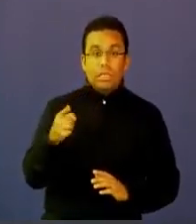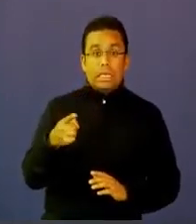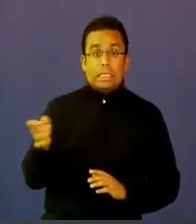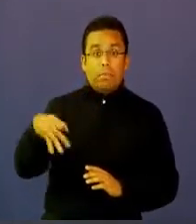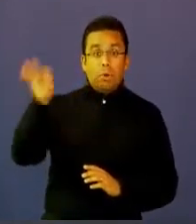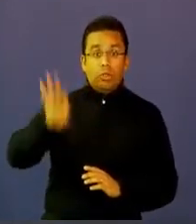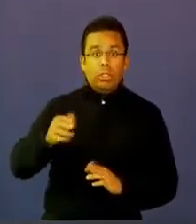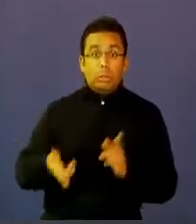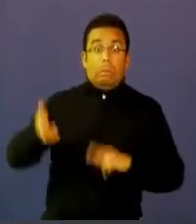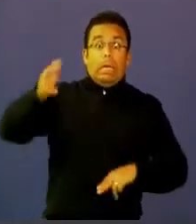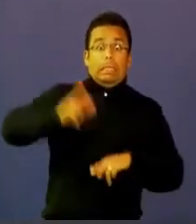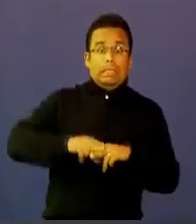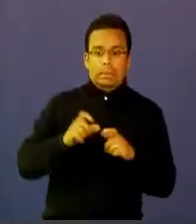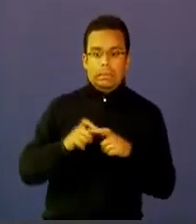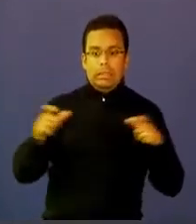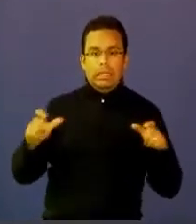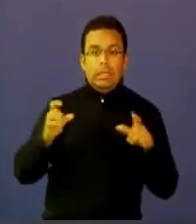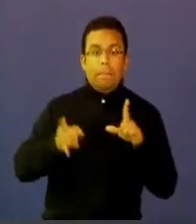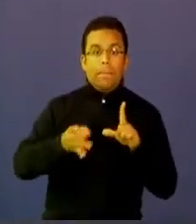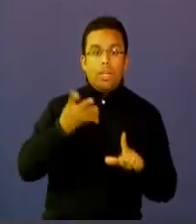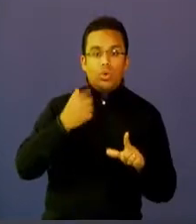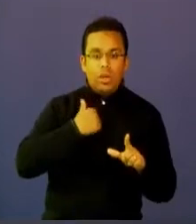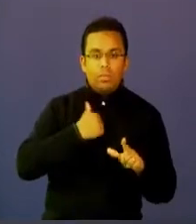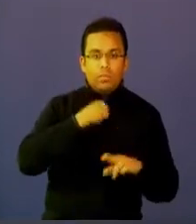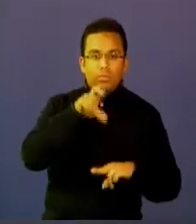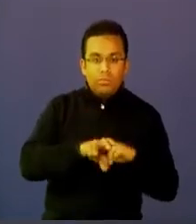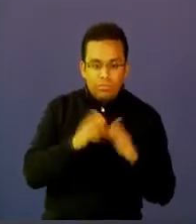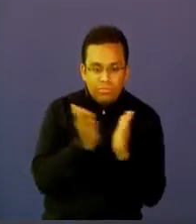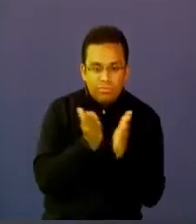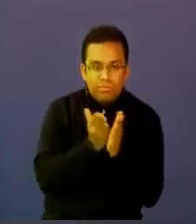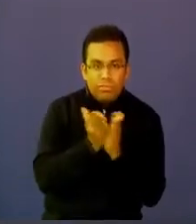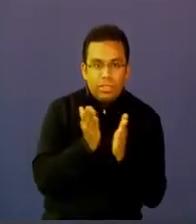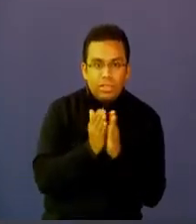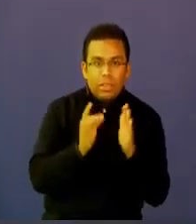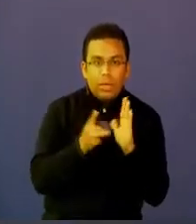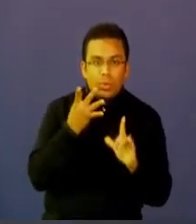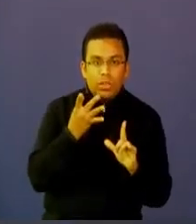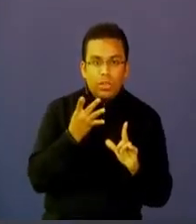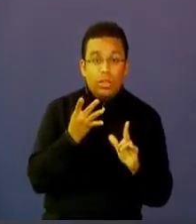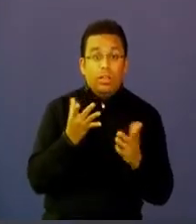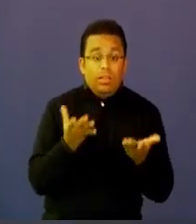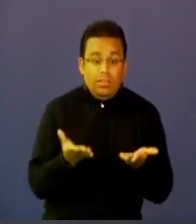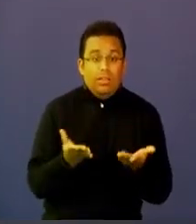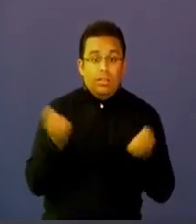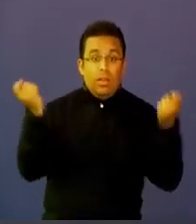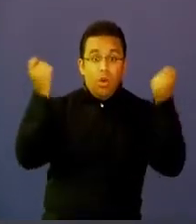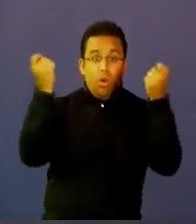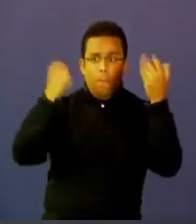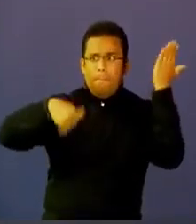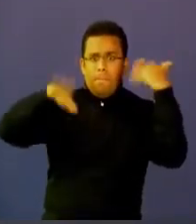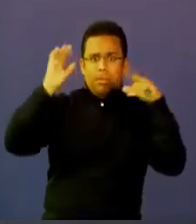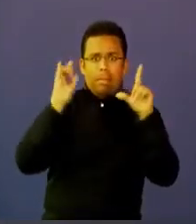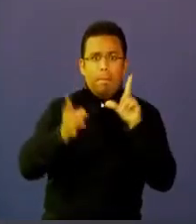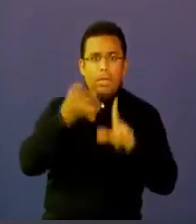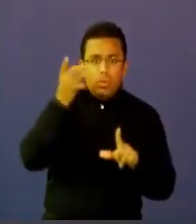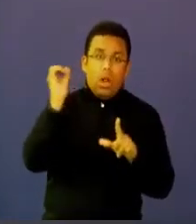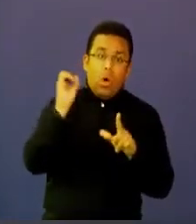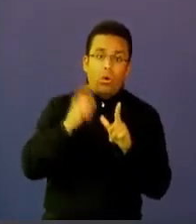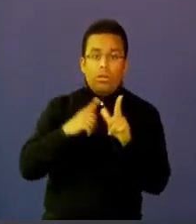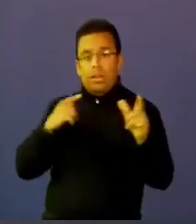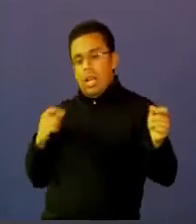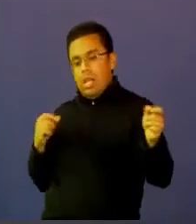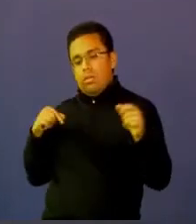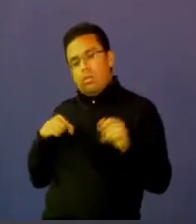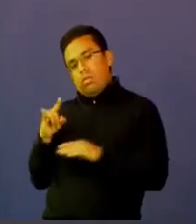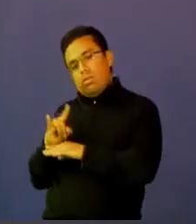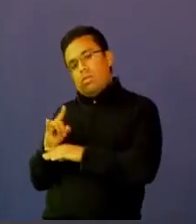Esto nos demuestra que ya casi estamos llegando al 10% de la oferta académica colombiana en una modalidad virtual o a distancia usando